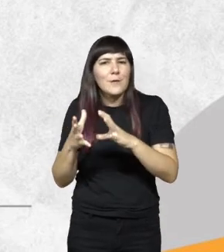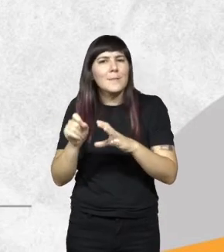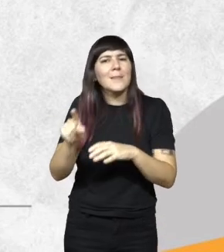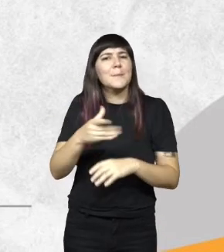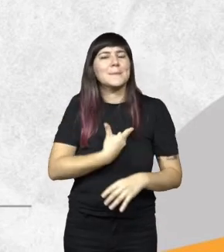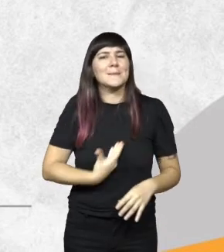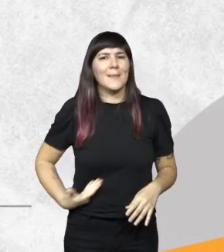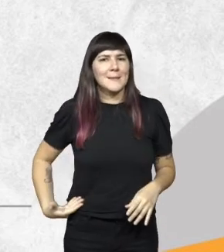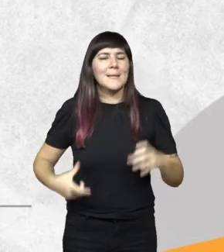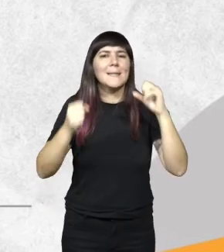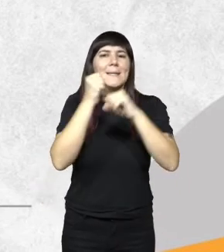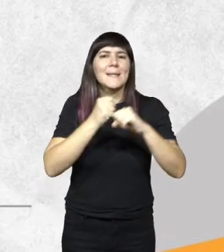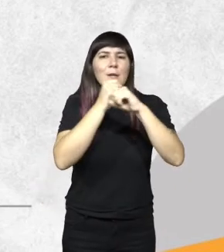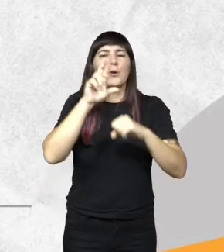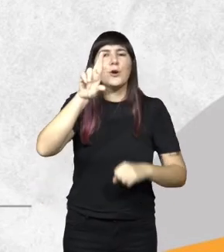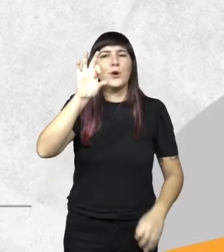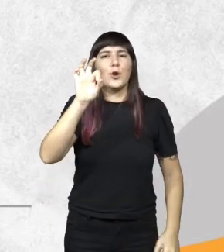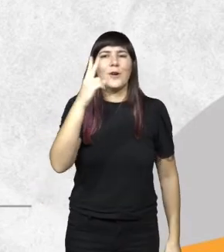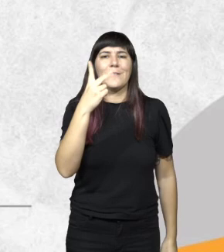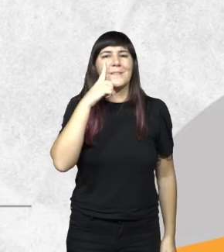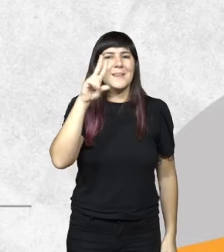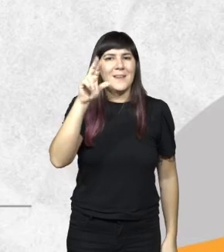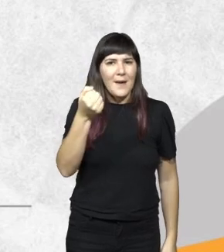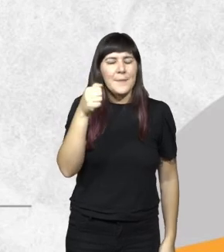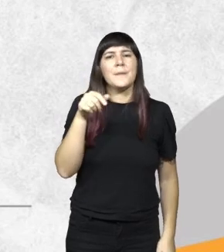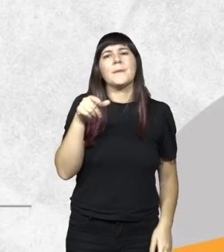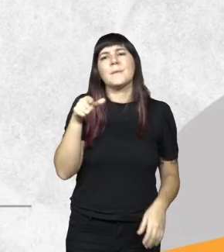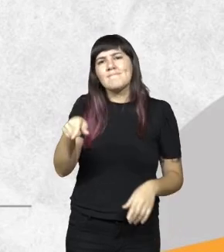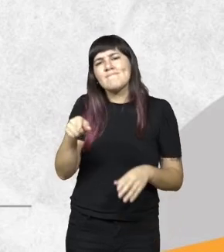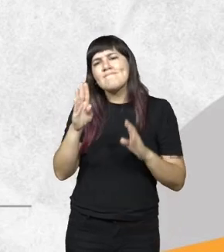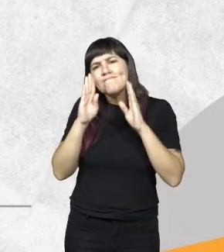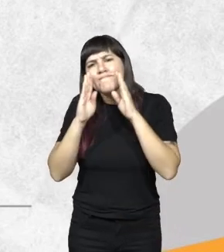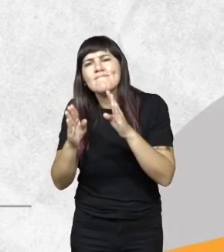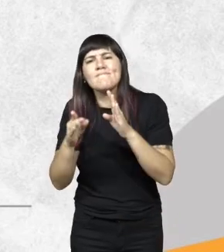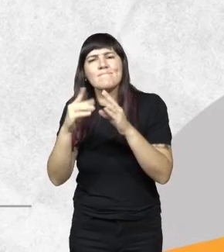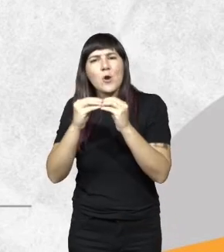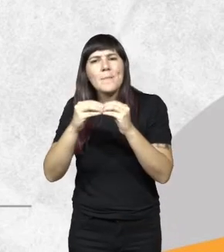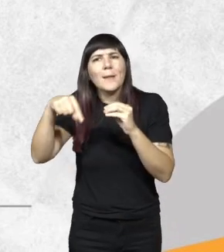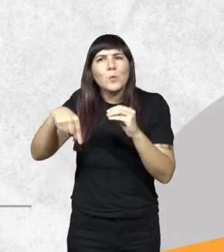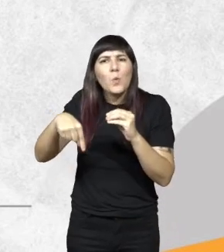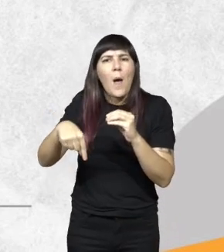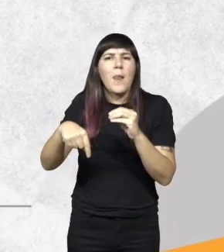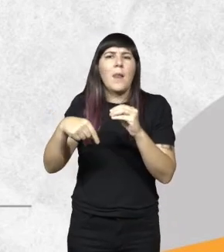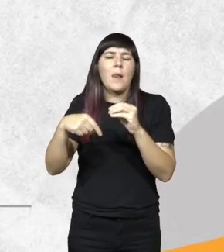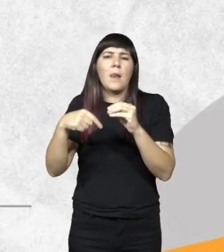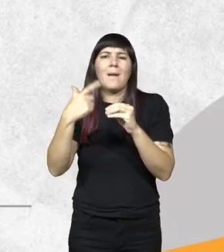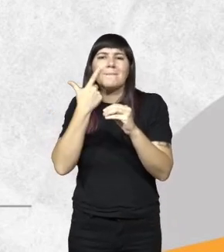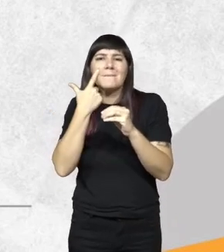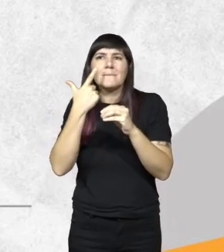presidente el ingeniero Carlos Rovira y va haciendo el abordaje de las problemáticas actuales y también